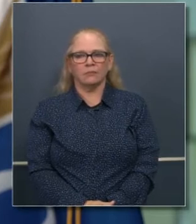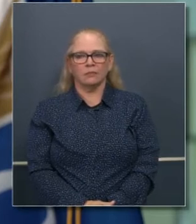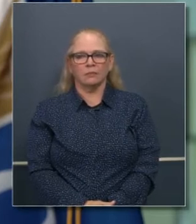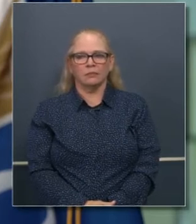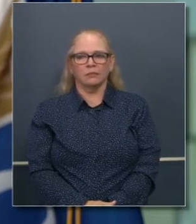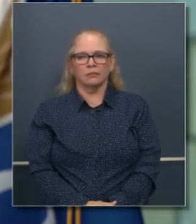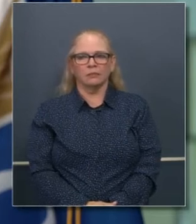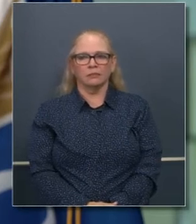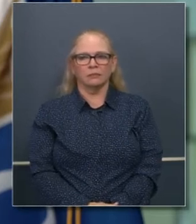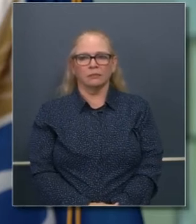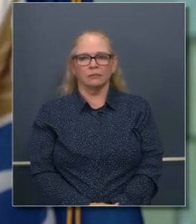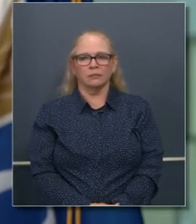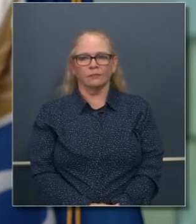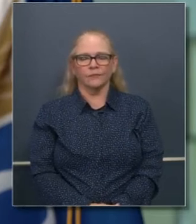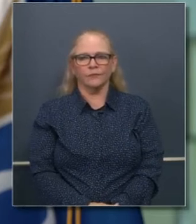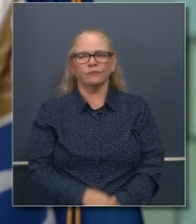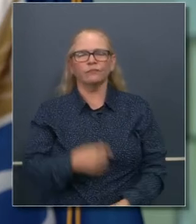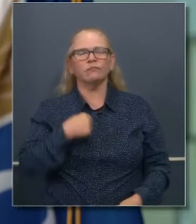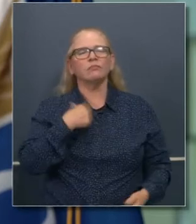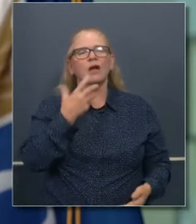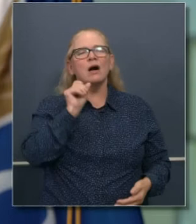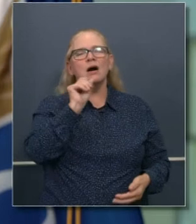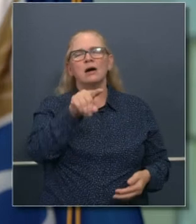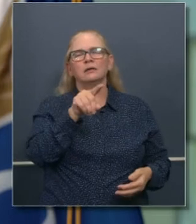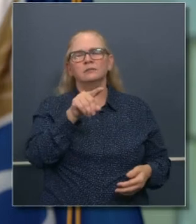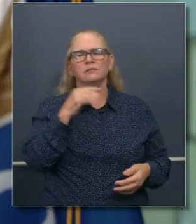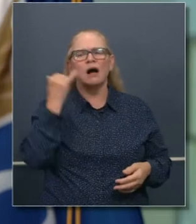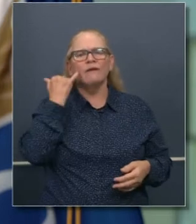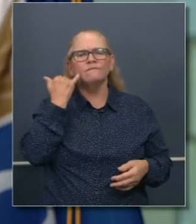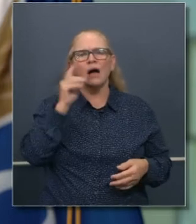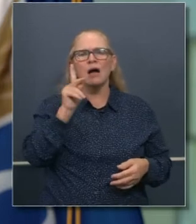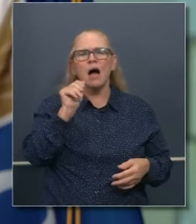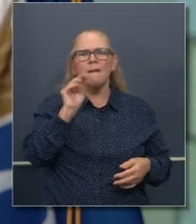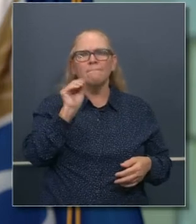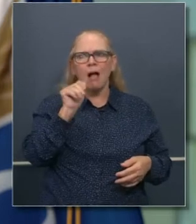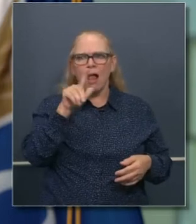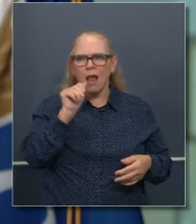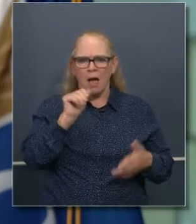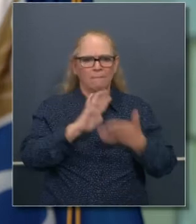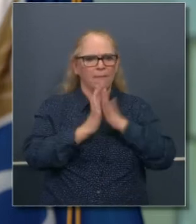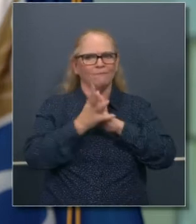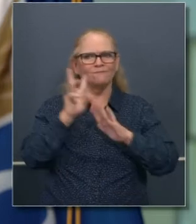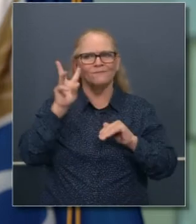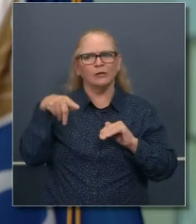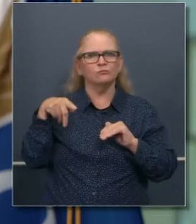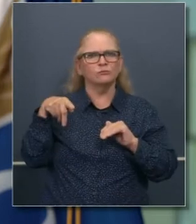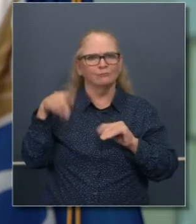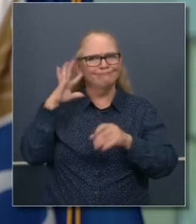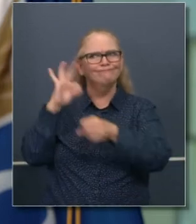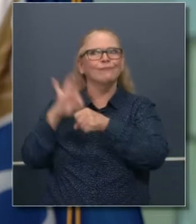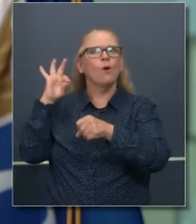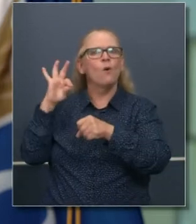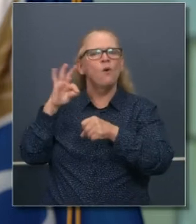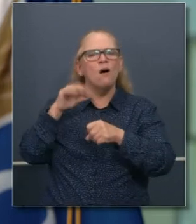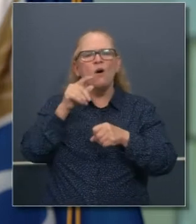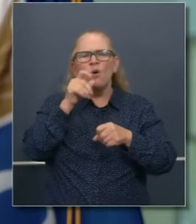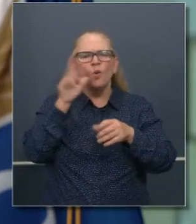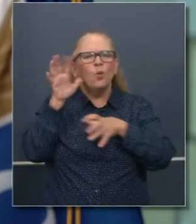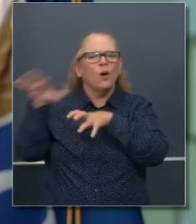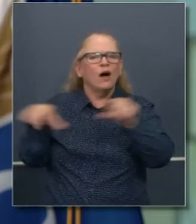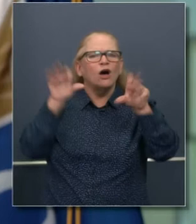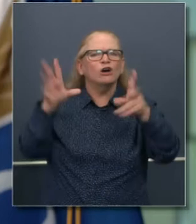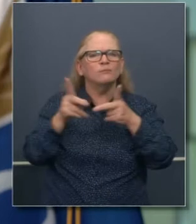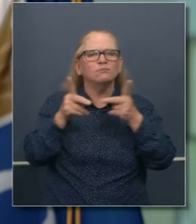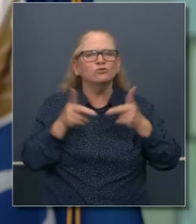usted para reemplazar a Kamala Harris si resulta elegida? La última vez que pensé en eso